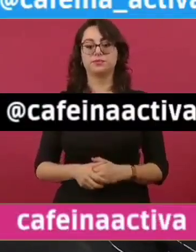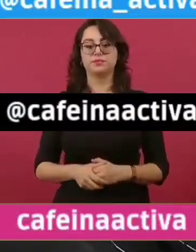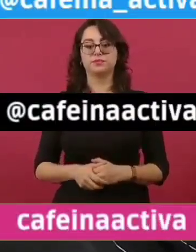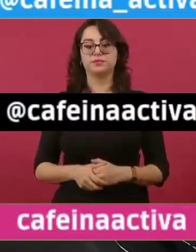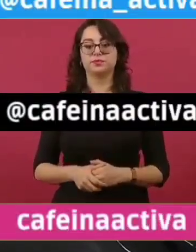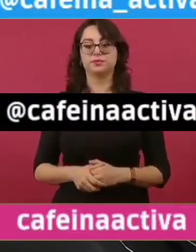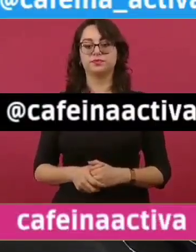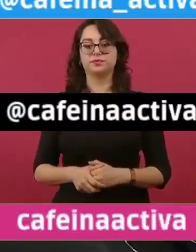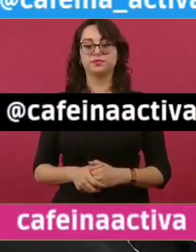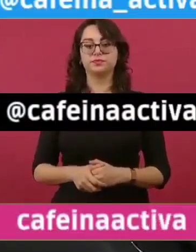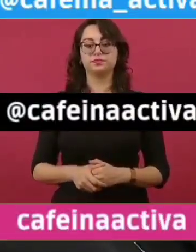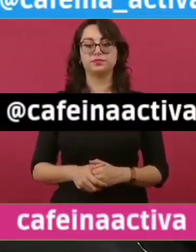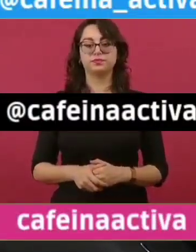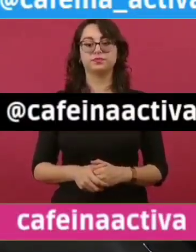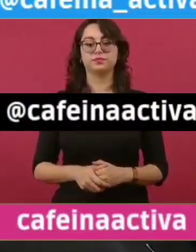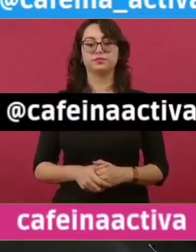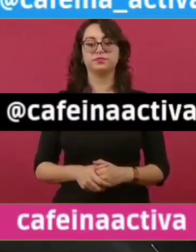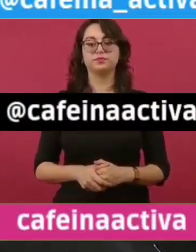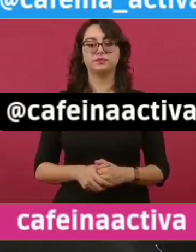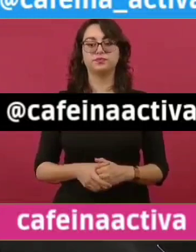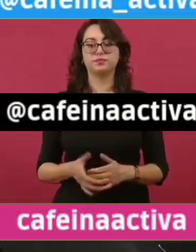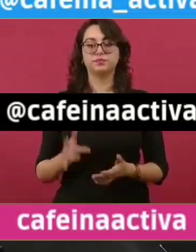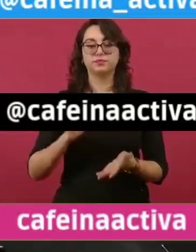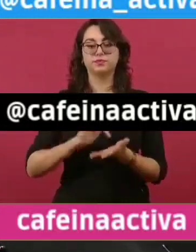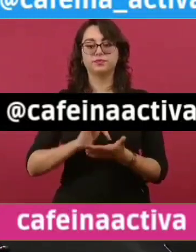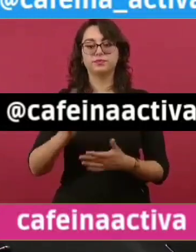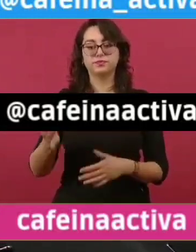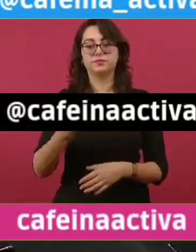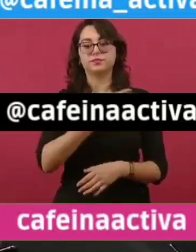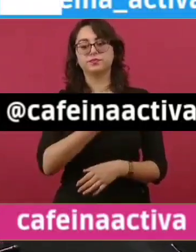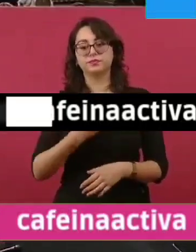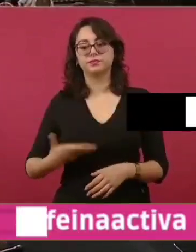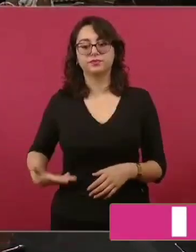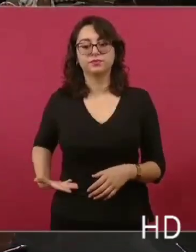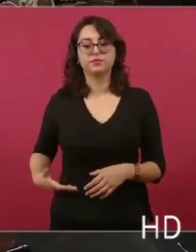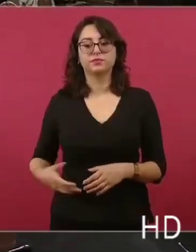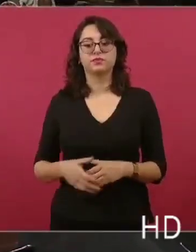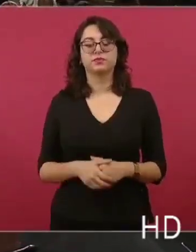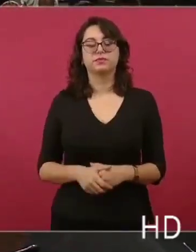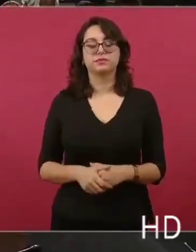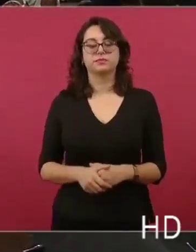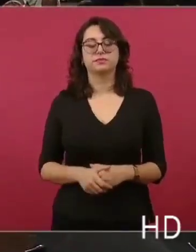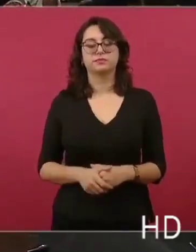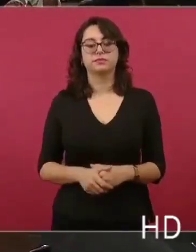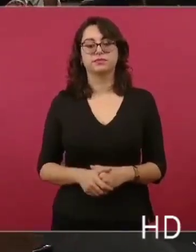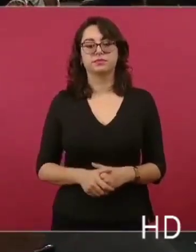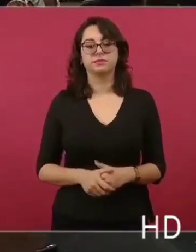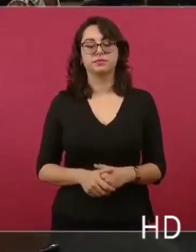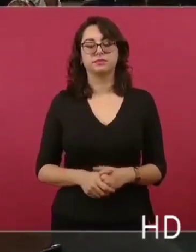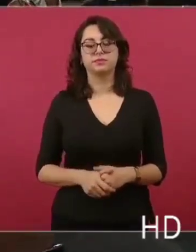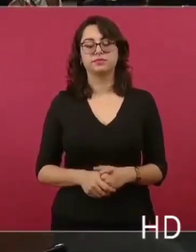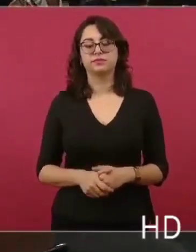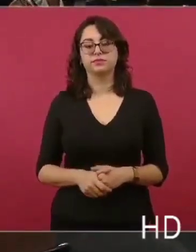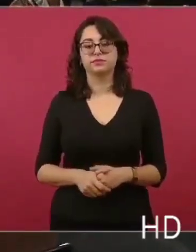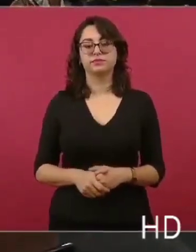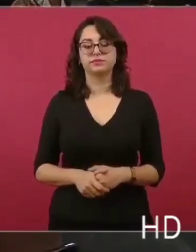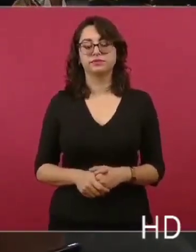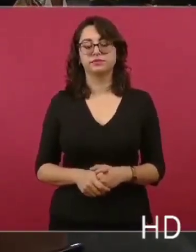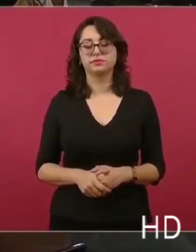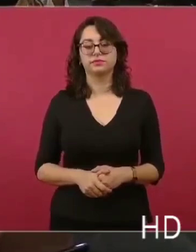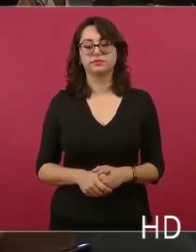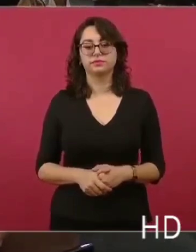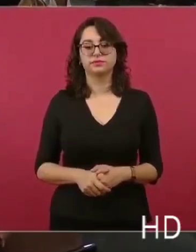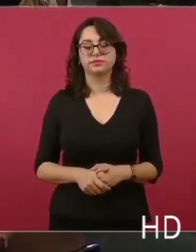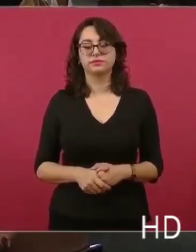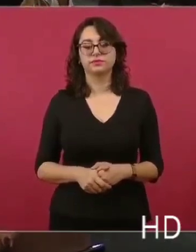Gracias, Presidente. Siguiendo entonces los comentarios que ha habido recientemente, como ustedes saben,